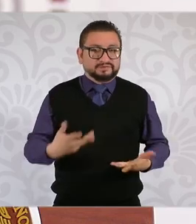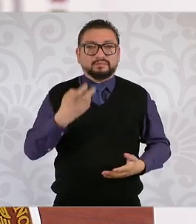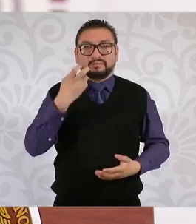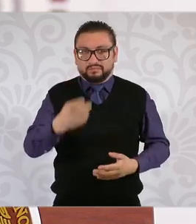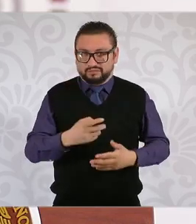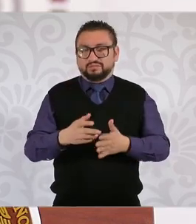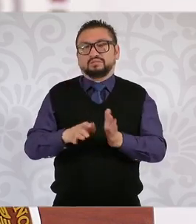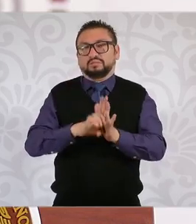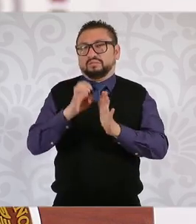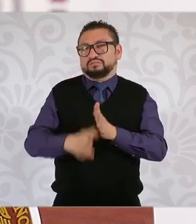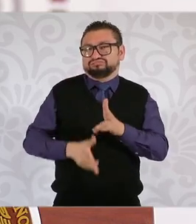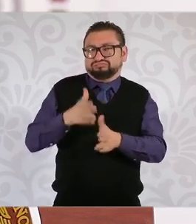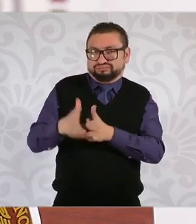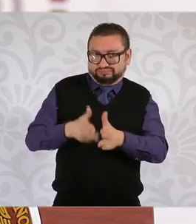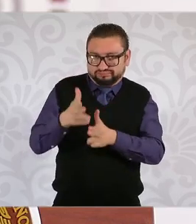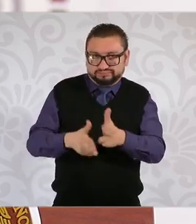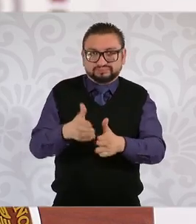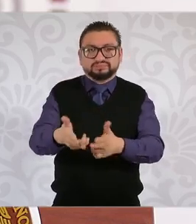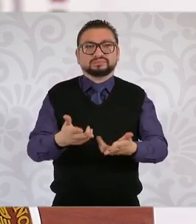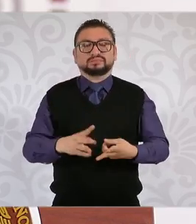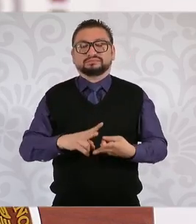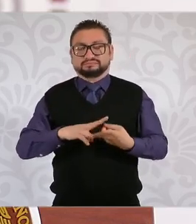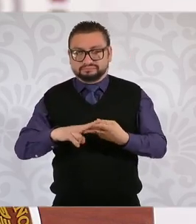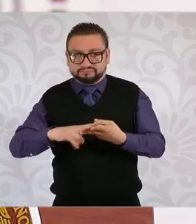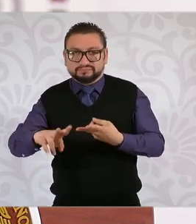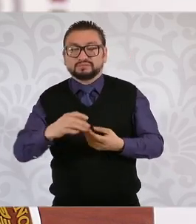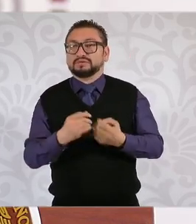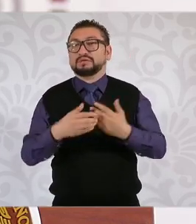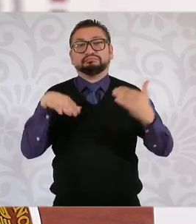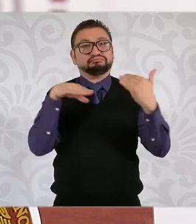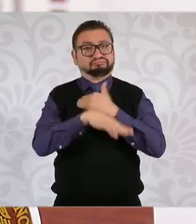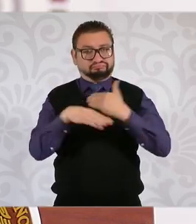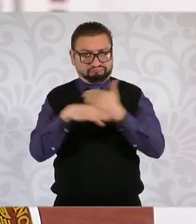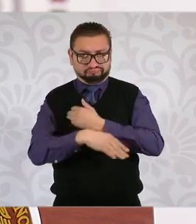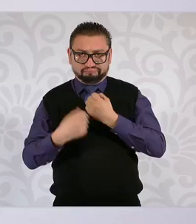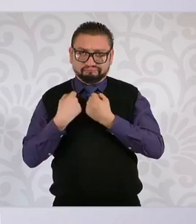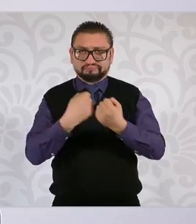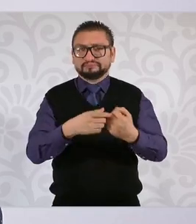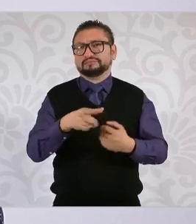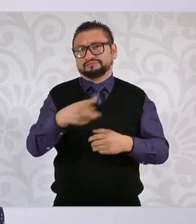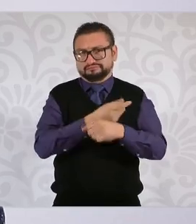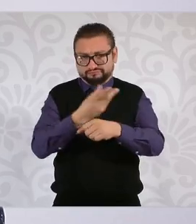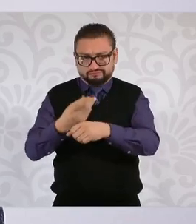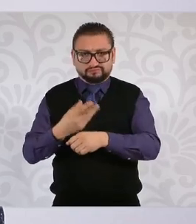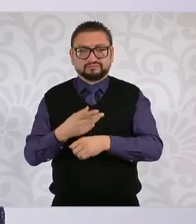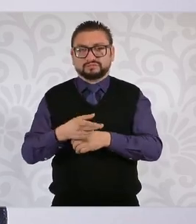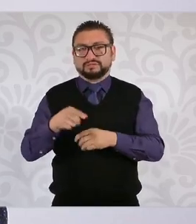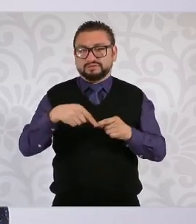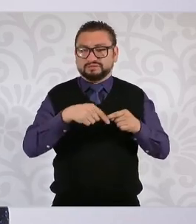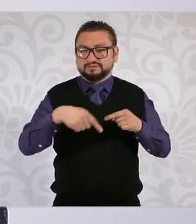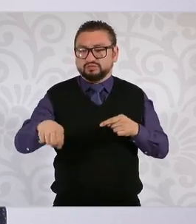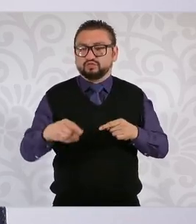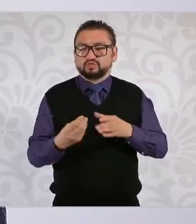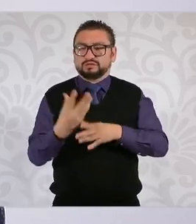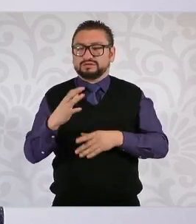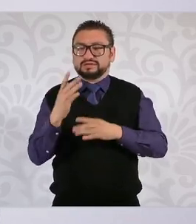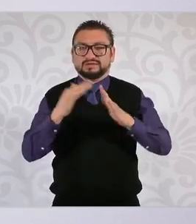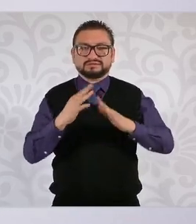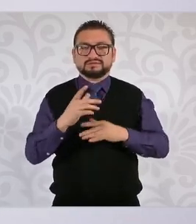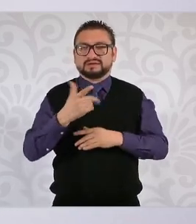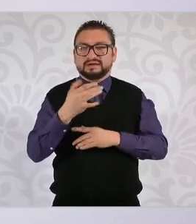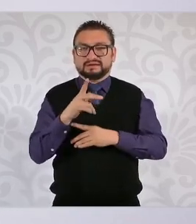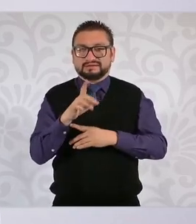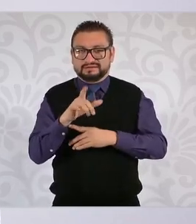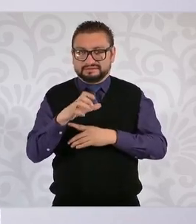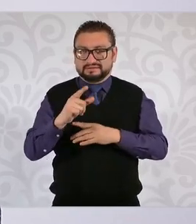está el ferrocarril, está las carreteras, la de Bavispe a Nuevo Casas Grandes que va a permitir